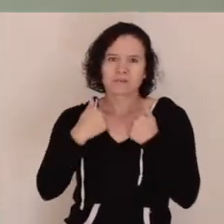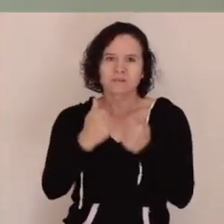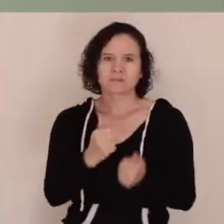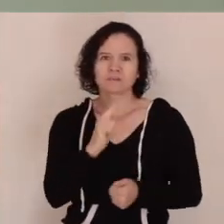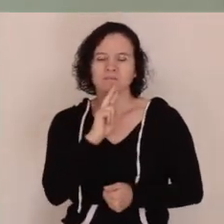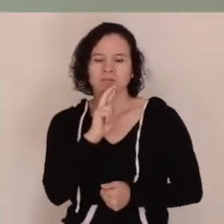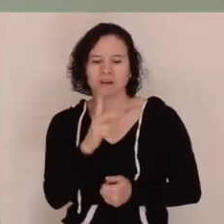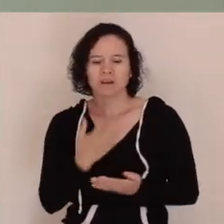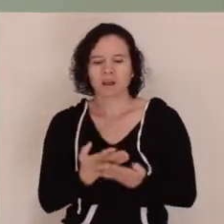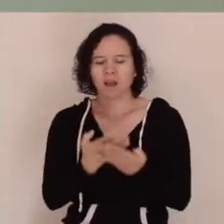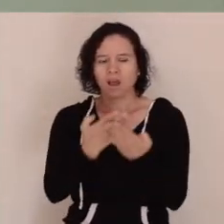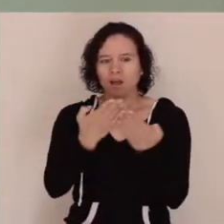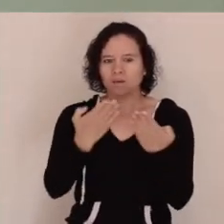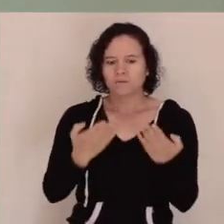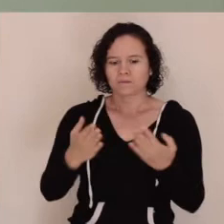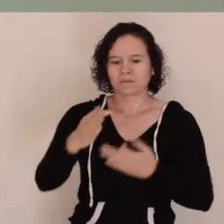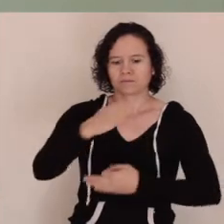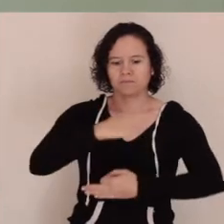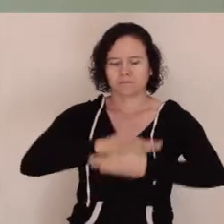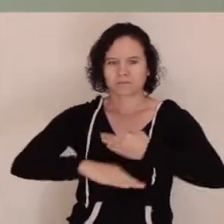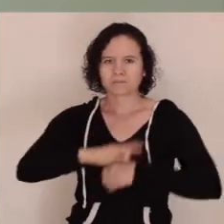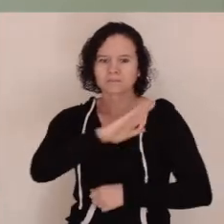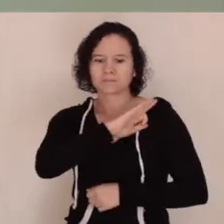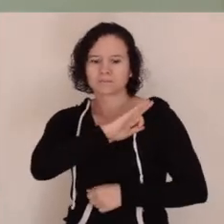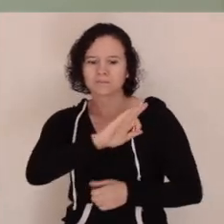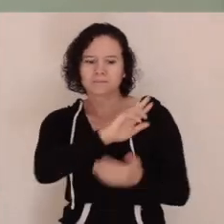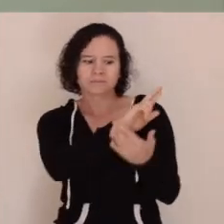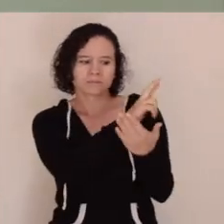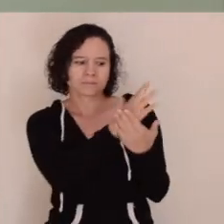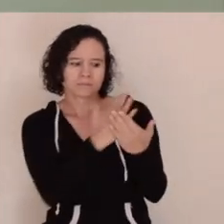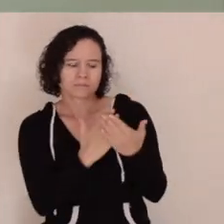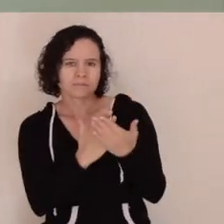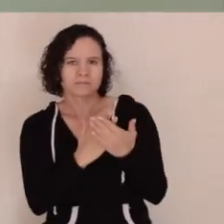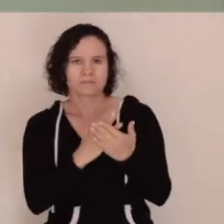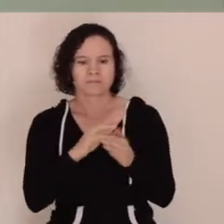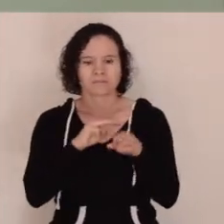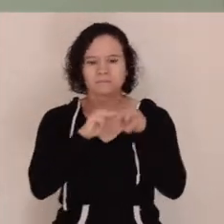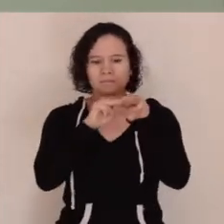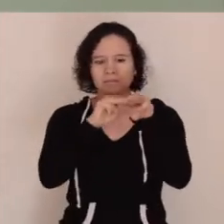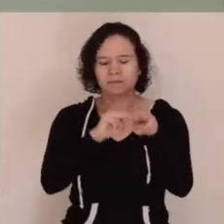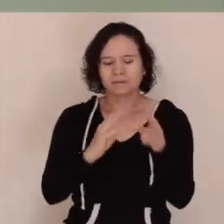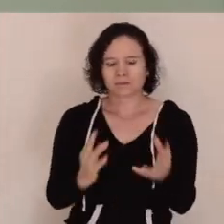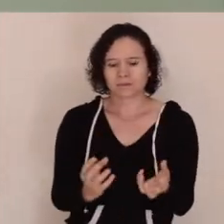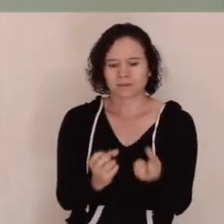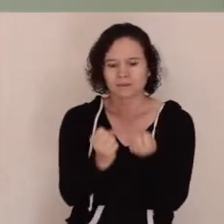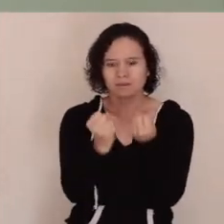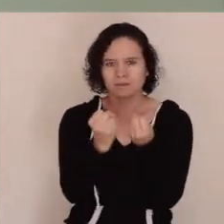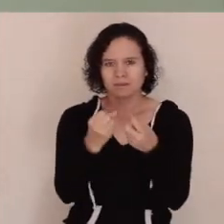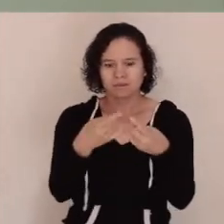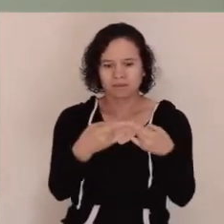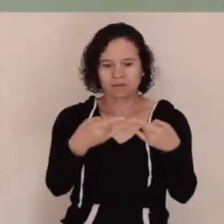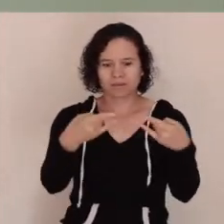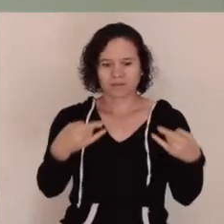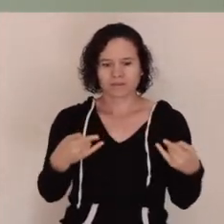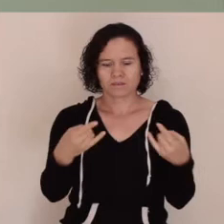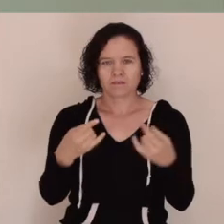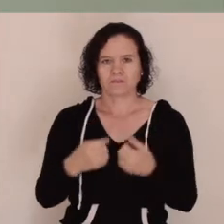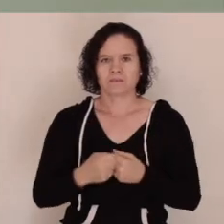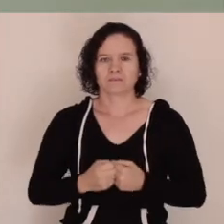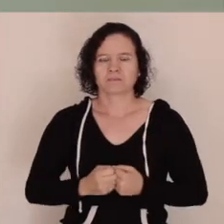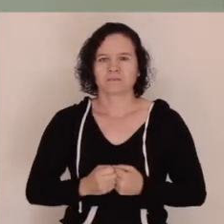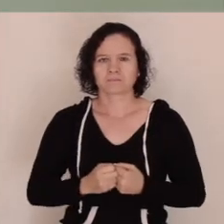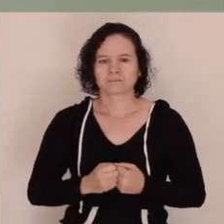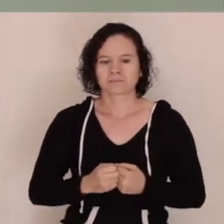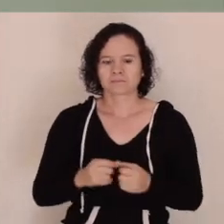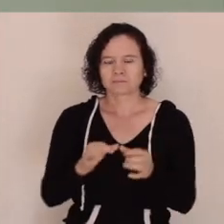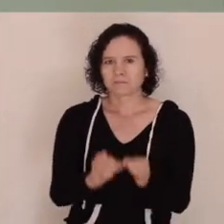Y así ahora todos podemos recibir ese mensaje de salvación, la historia de la salvación. Pero